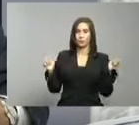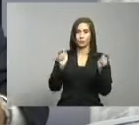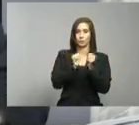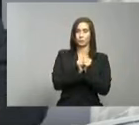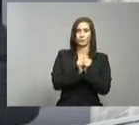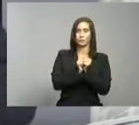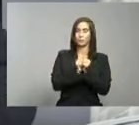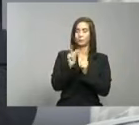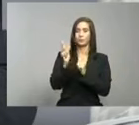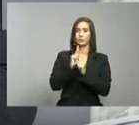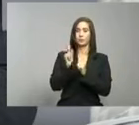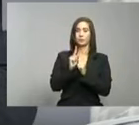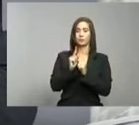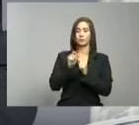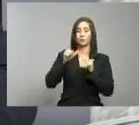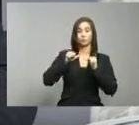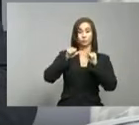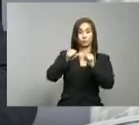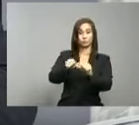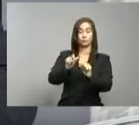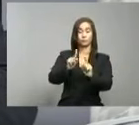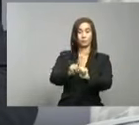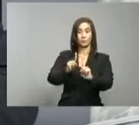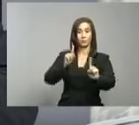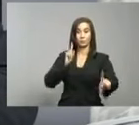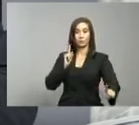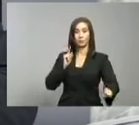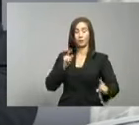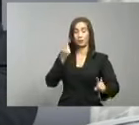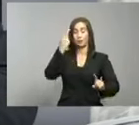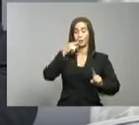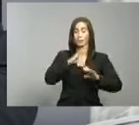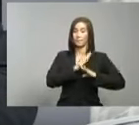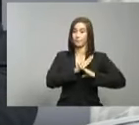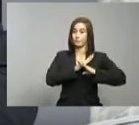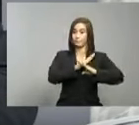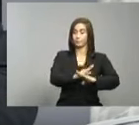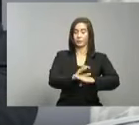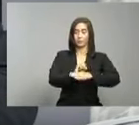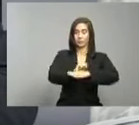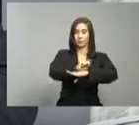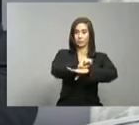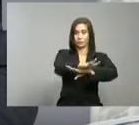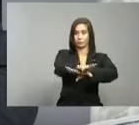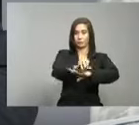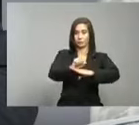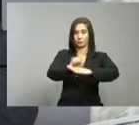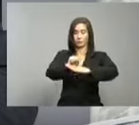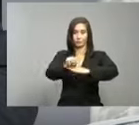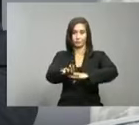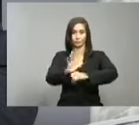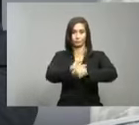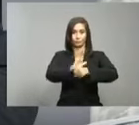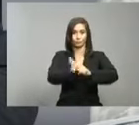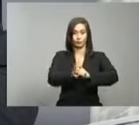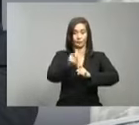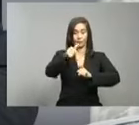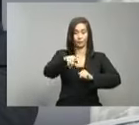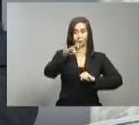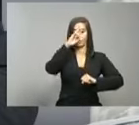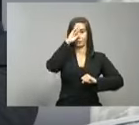limitación de la transmisión del virus en el país. Por tanto,